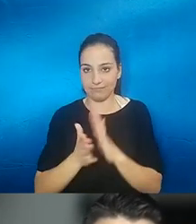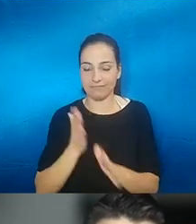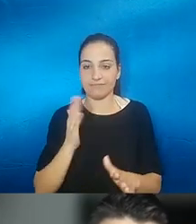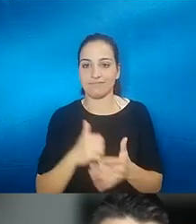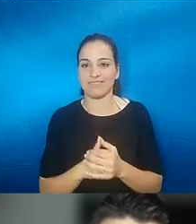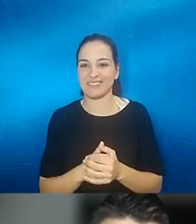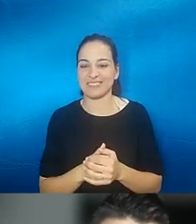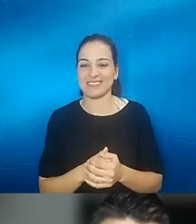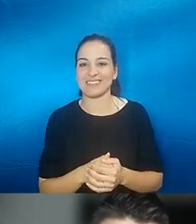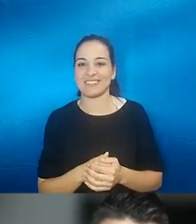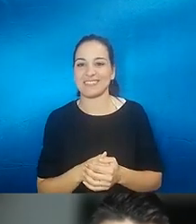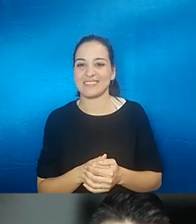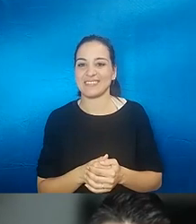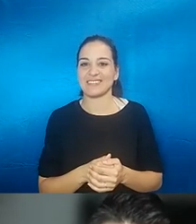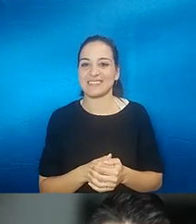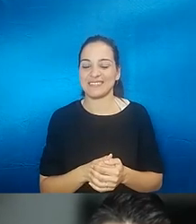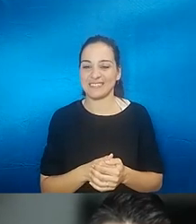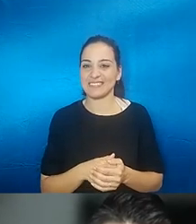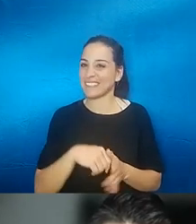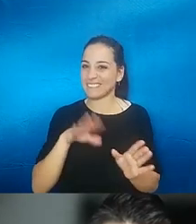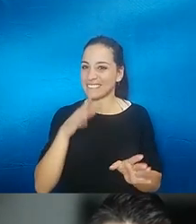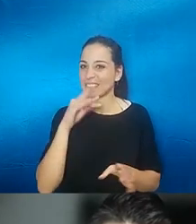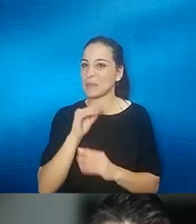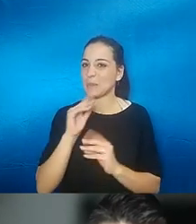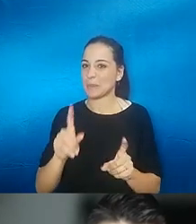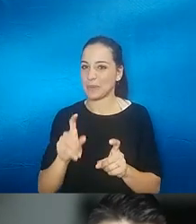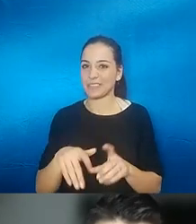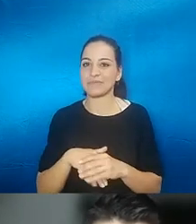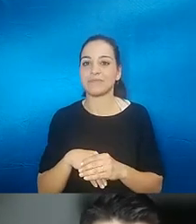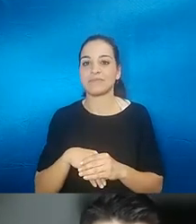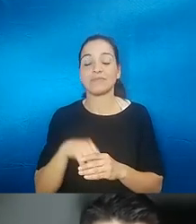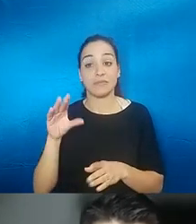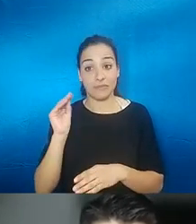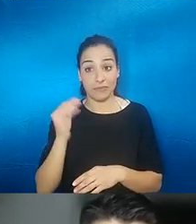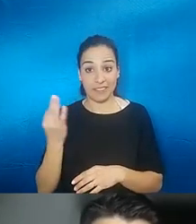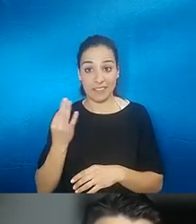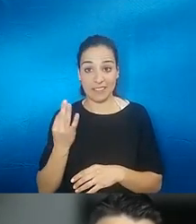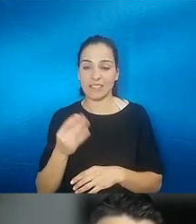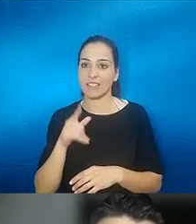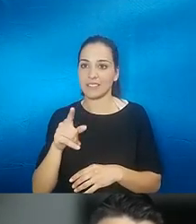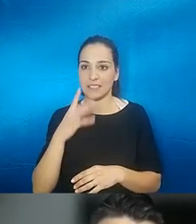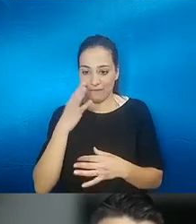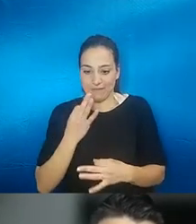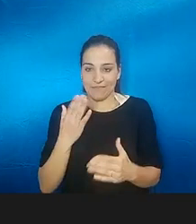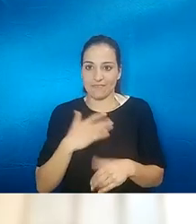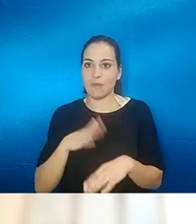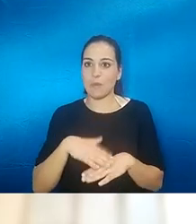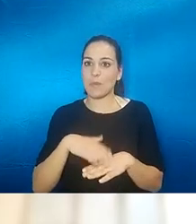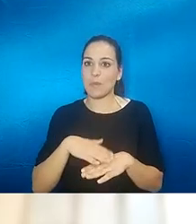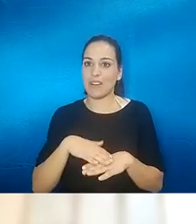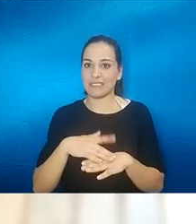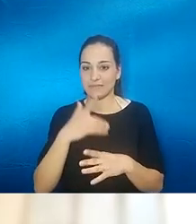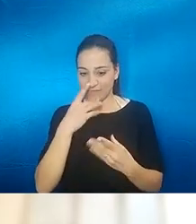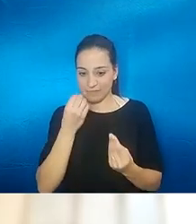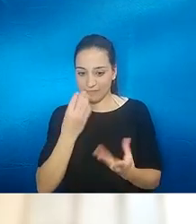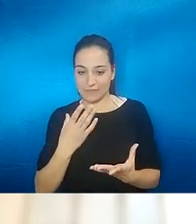ahora que lo has dicho te pregunto yo entiendo que esa inseguridad también te la crea el decir huelo bien huelo